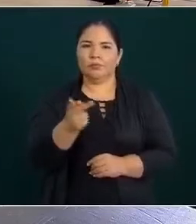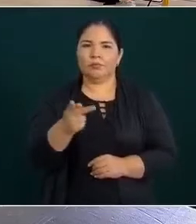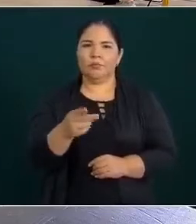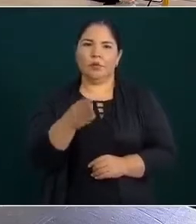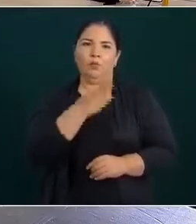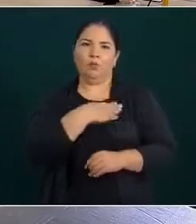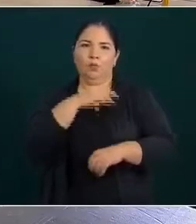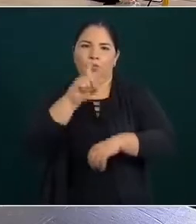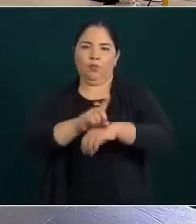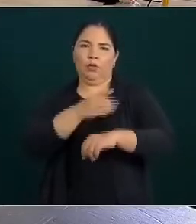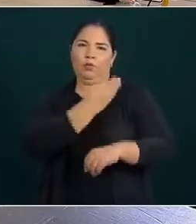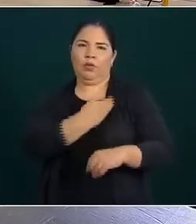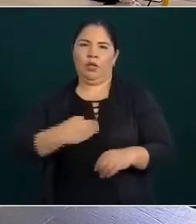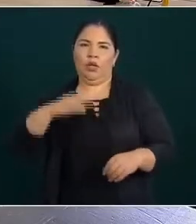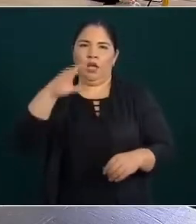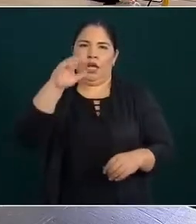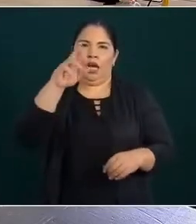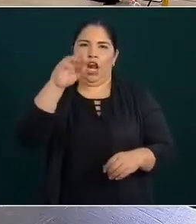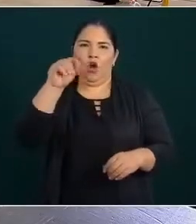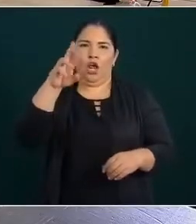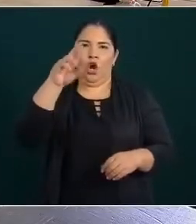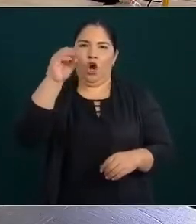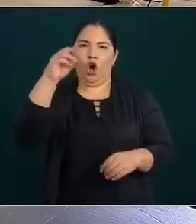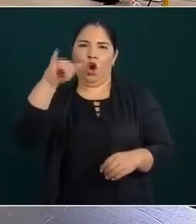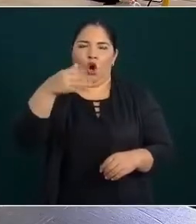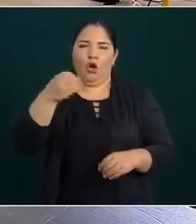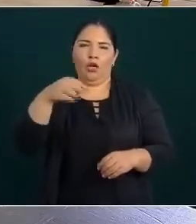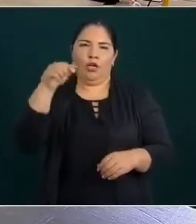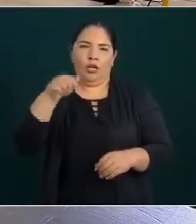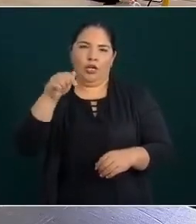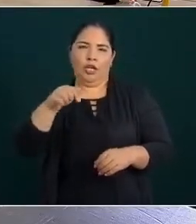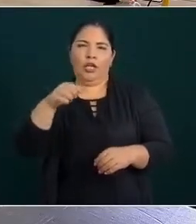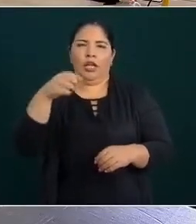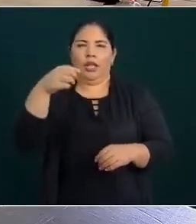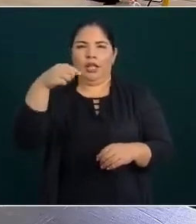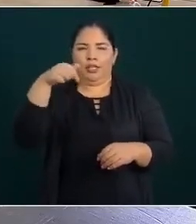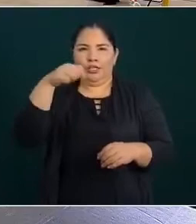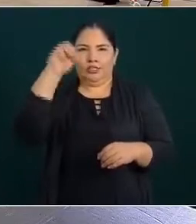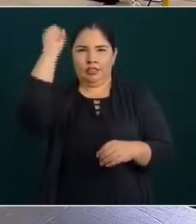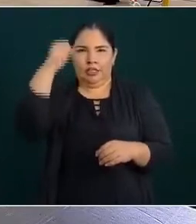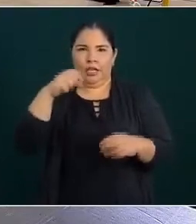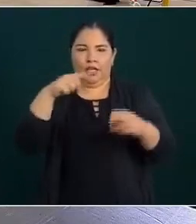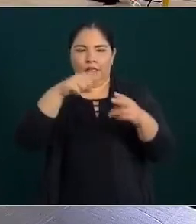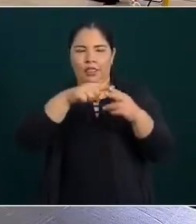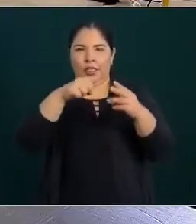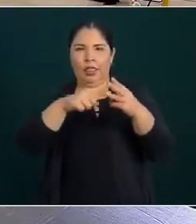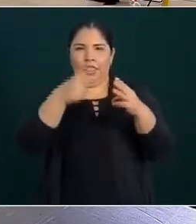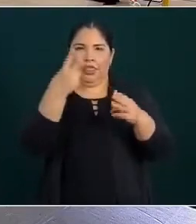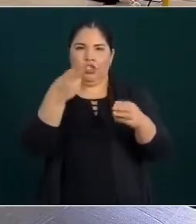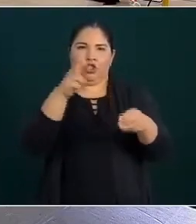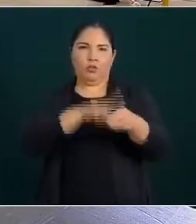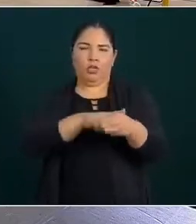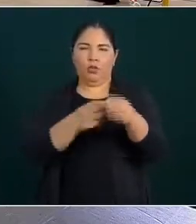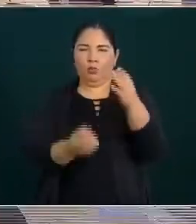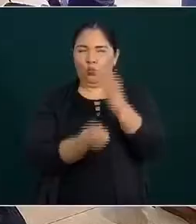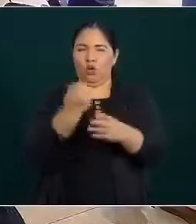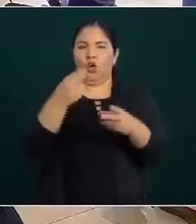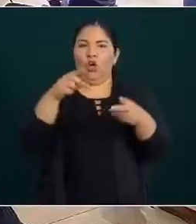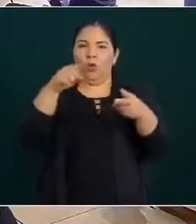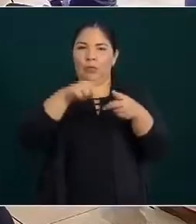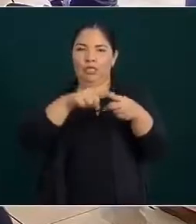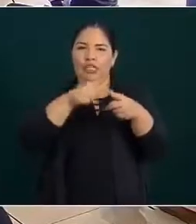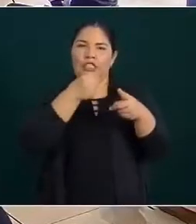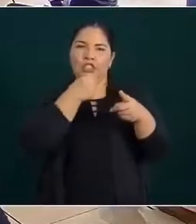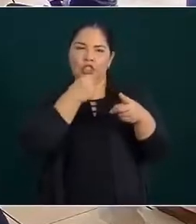Buenos días, presidente. Carola Rojo, de Línea Directa. Aquí en Sinaloa hay tres nuevos hospitales, que es el Hospital Pediátrico, el Hospital General